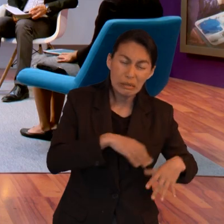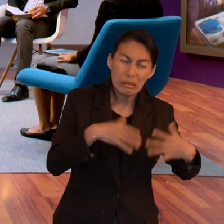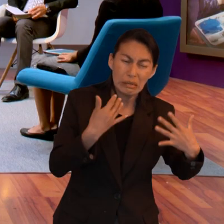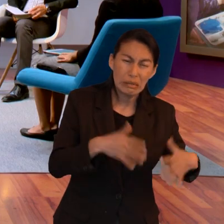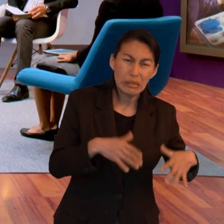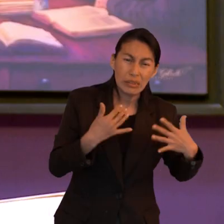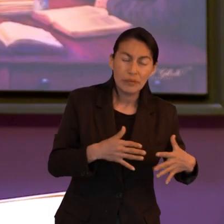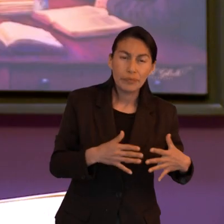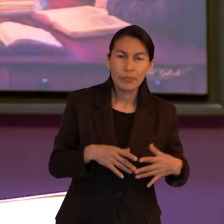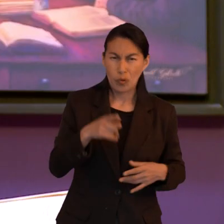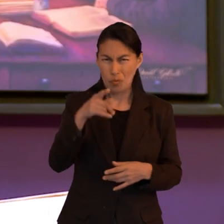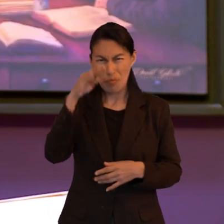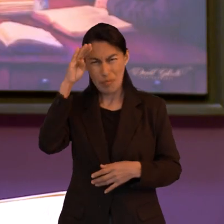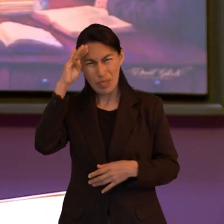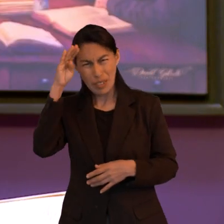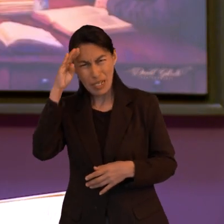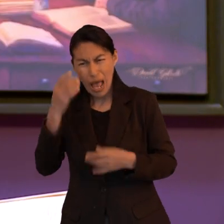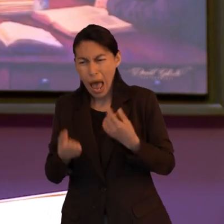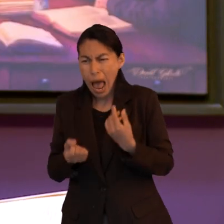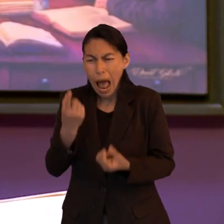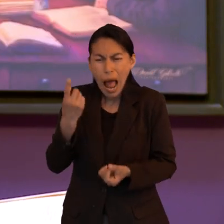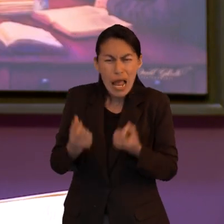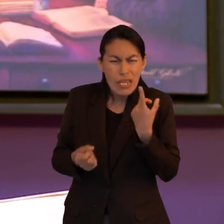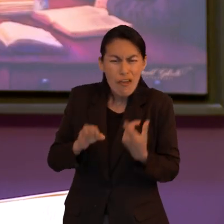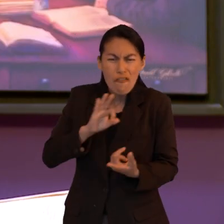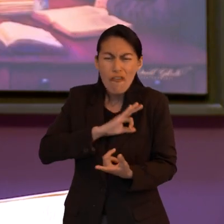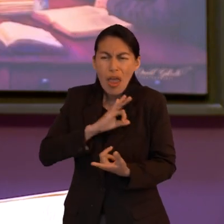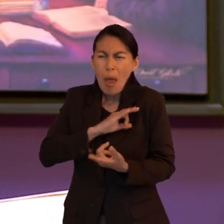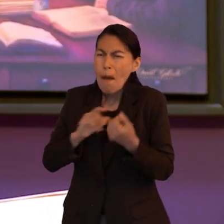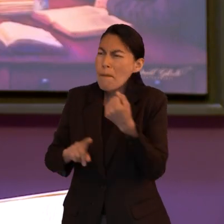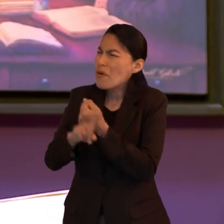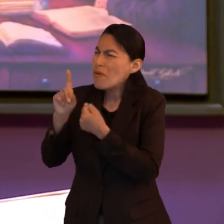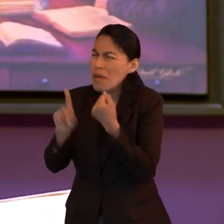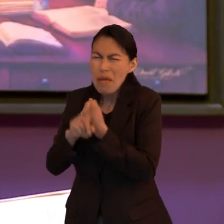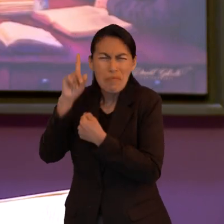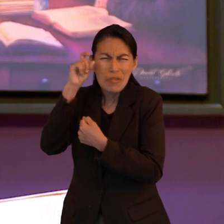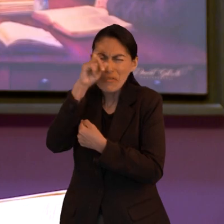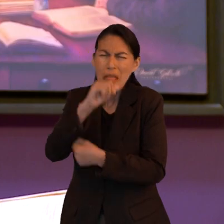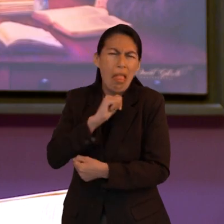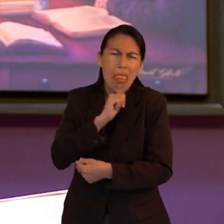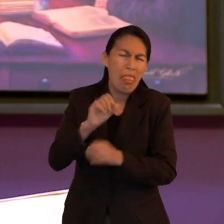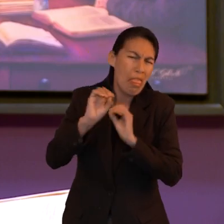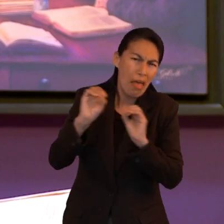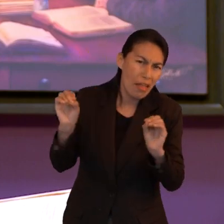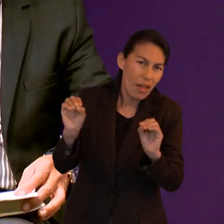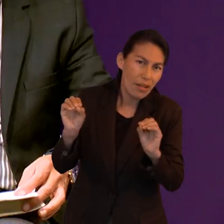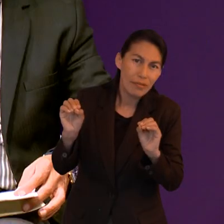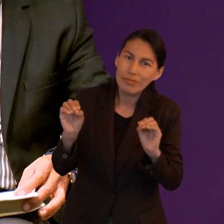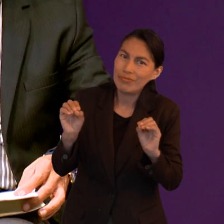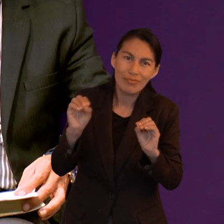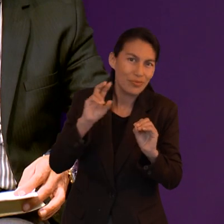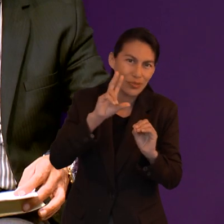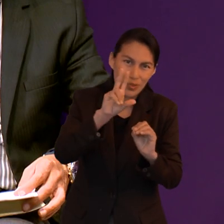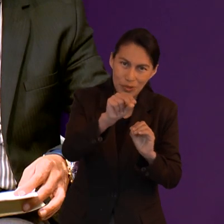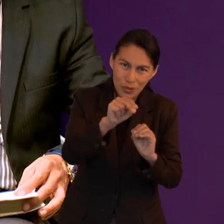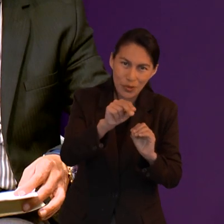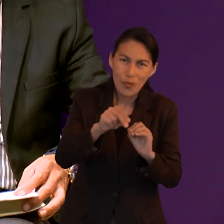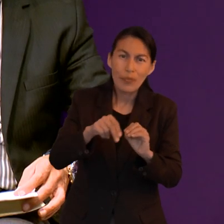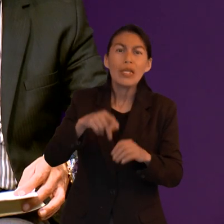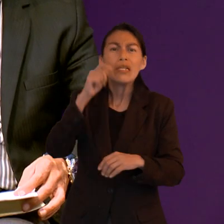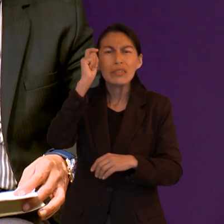murieron por su fe entonces no quiere decir que si uno tiene fe no va a pasar por